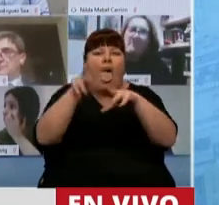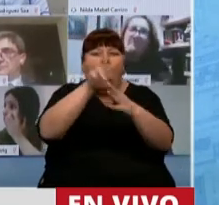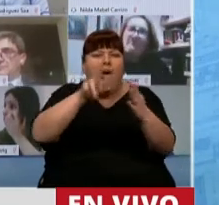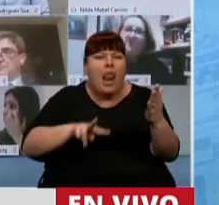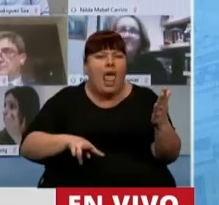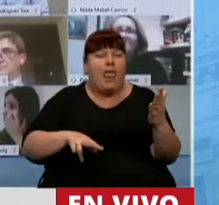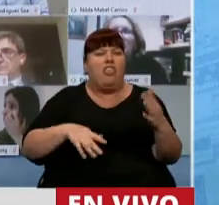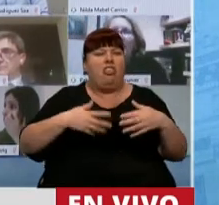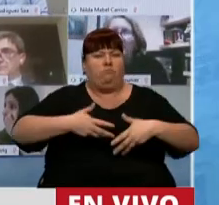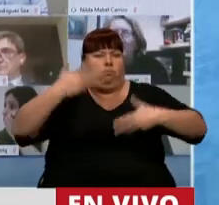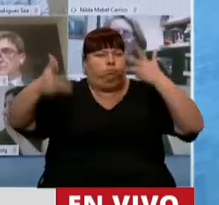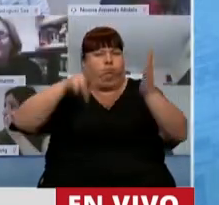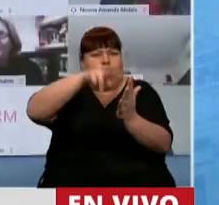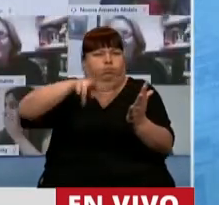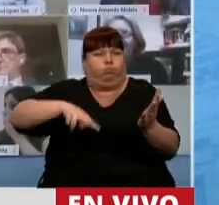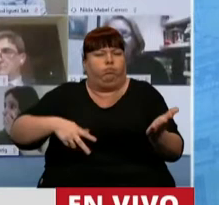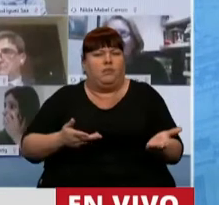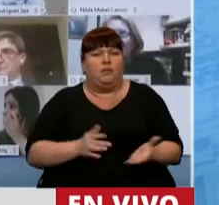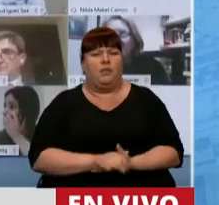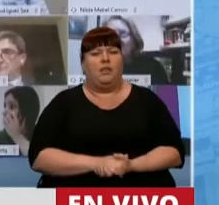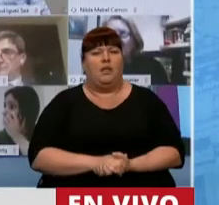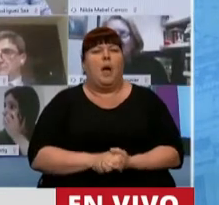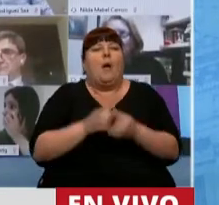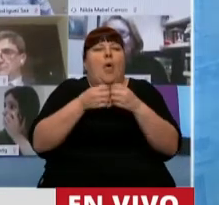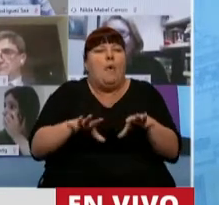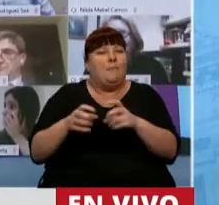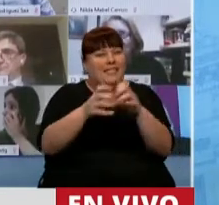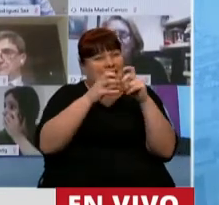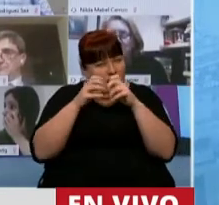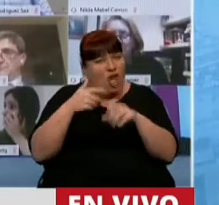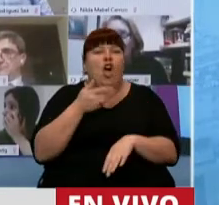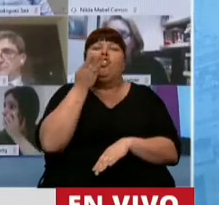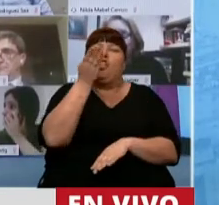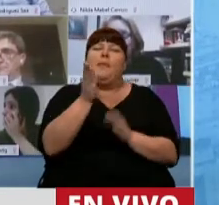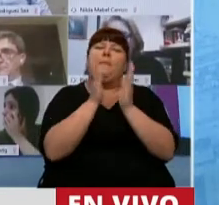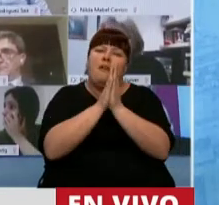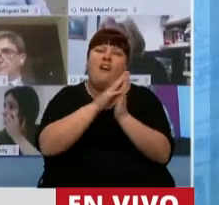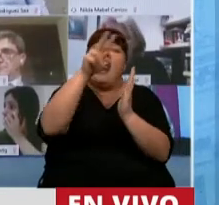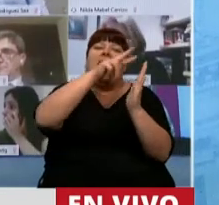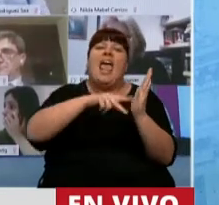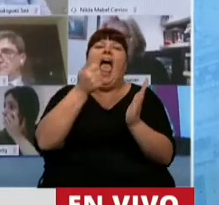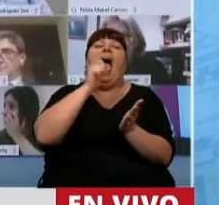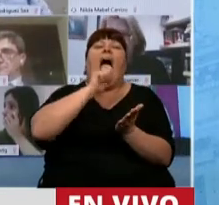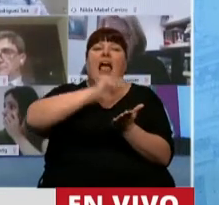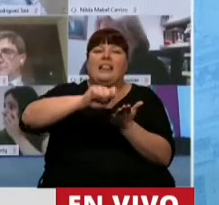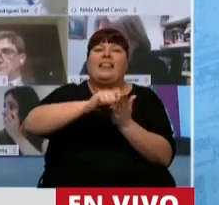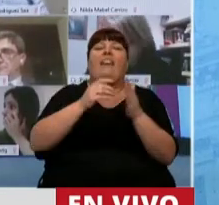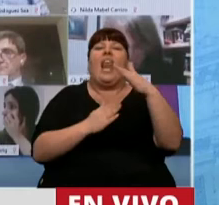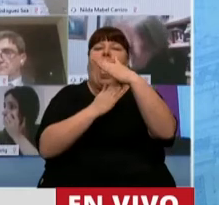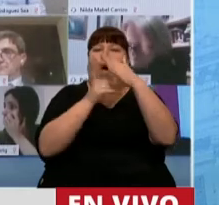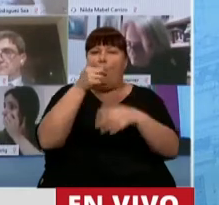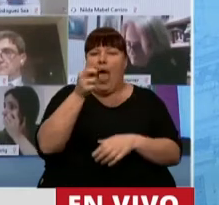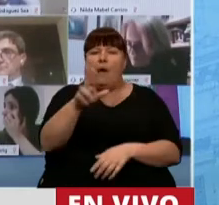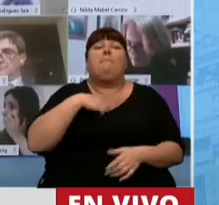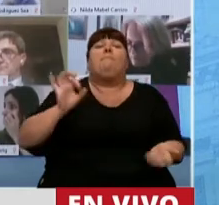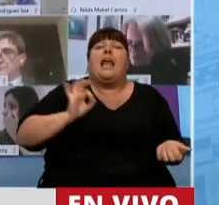han leído con tanta vemencia el inicio de la sesión, le pediría que por favor lean el acta de la Guardia Parlamentaria. La queremos